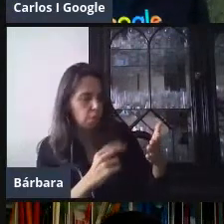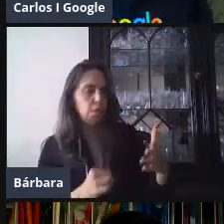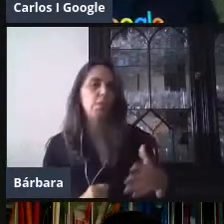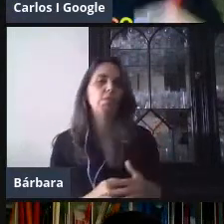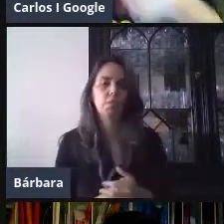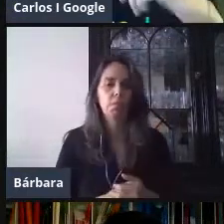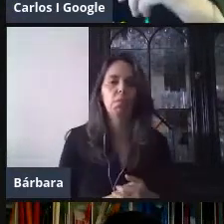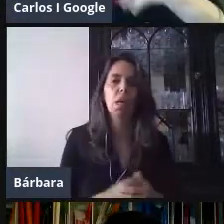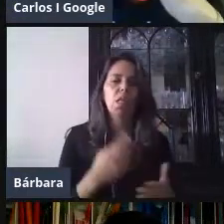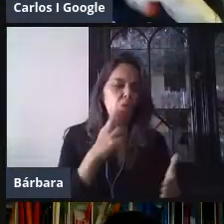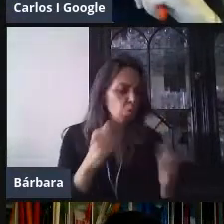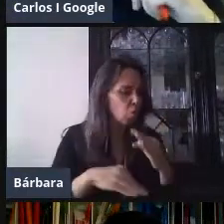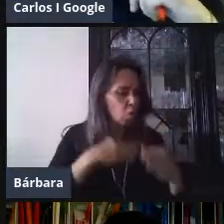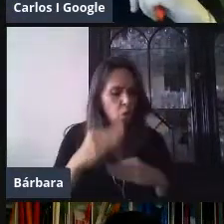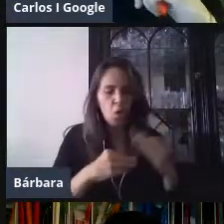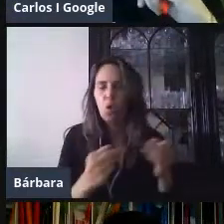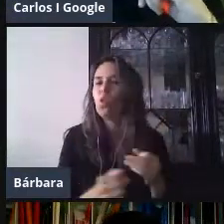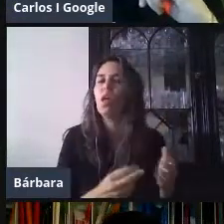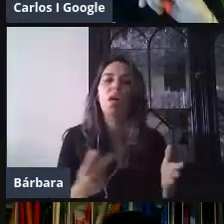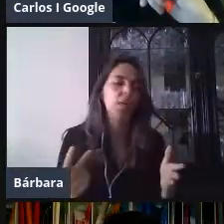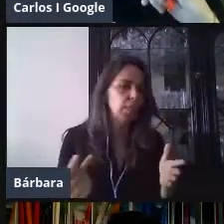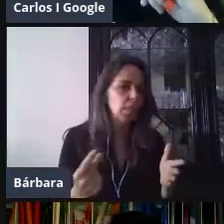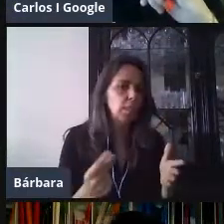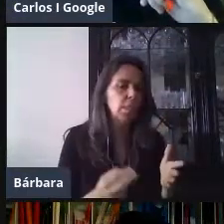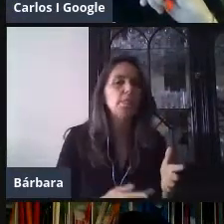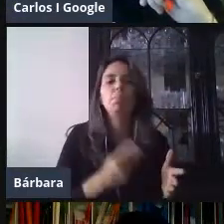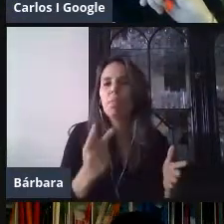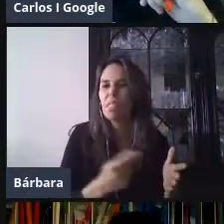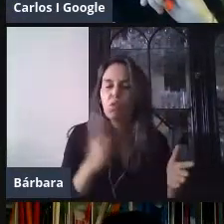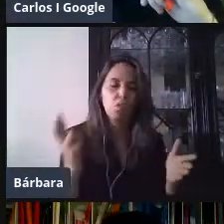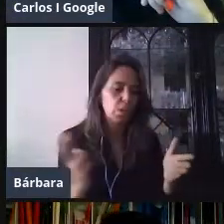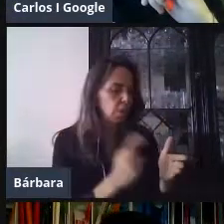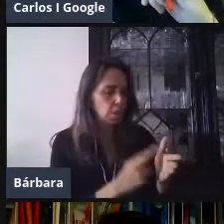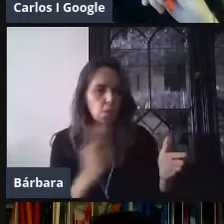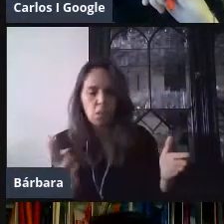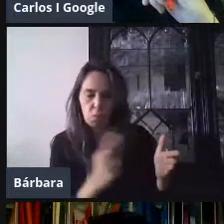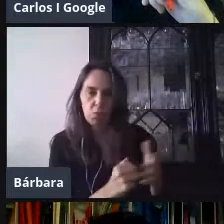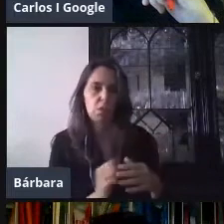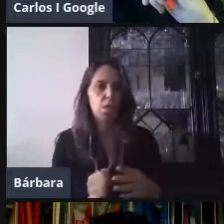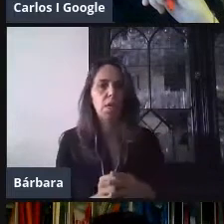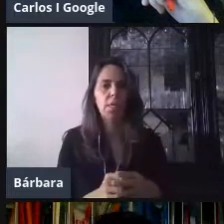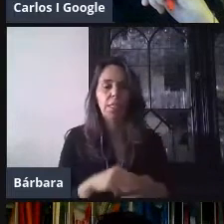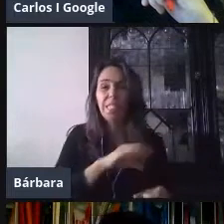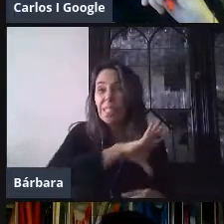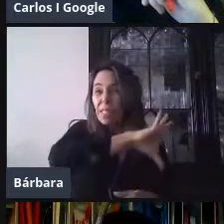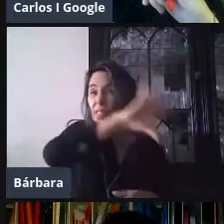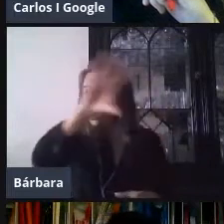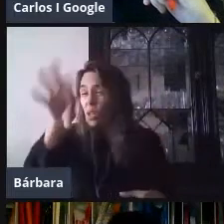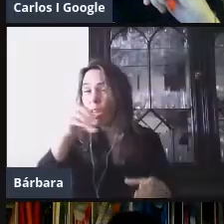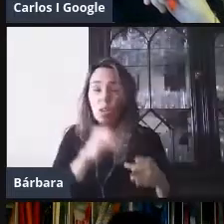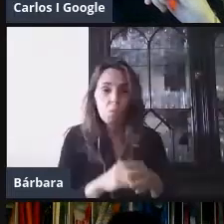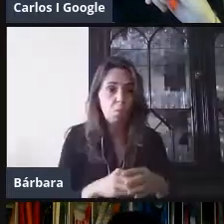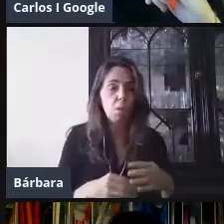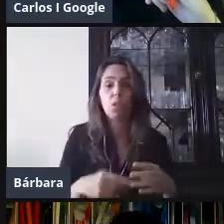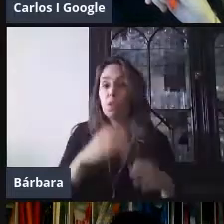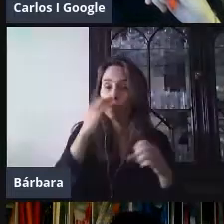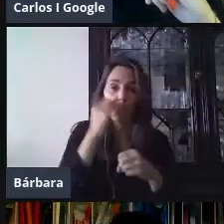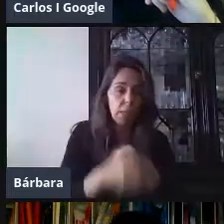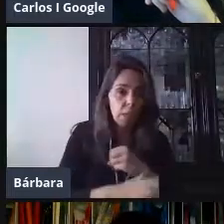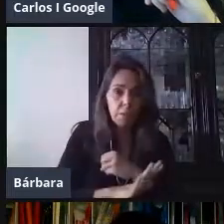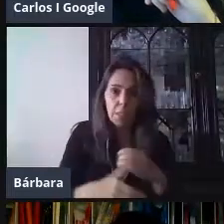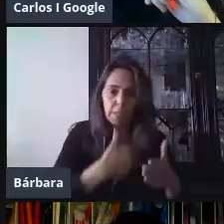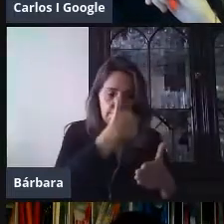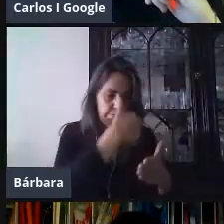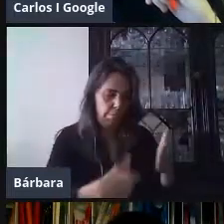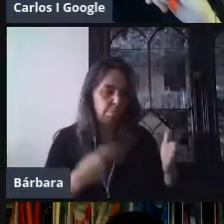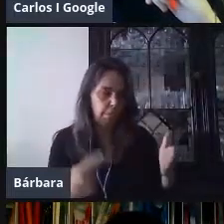respuestas que ya agregué en mi formulario. Y ya al finalizar todo este proceso, podemos compartirlo. Lo podemos compartir